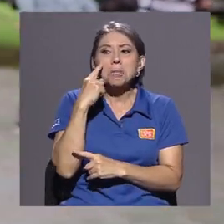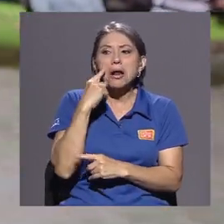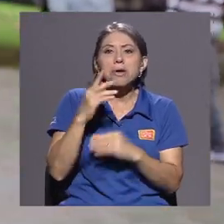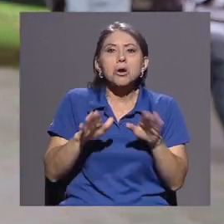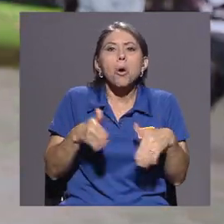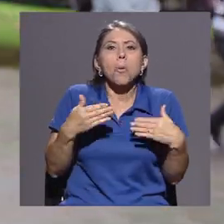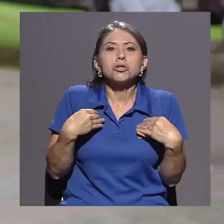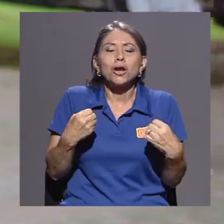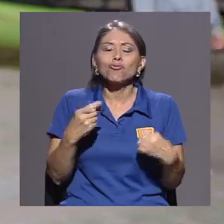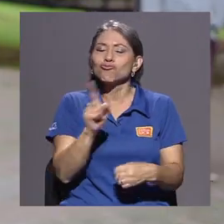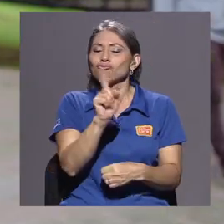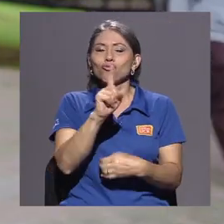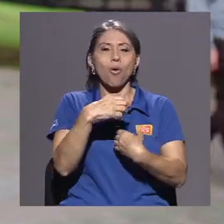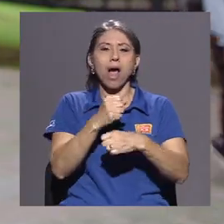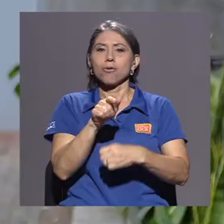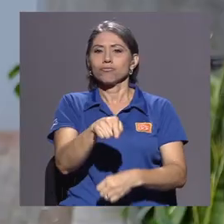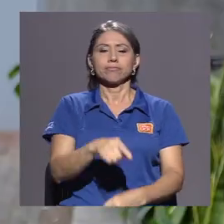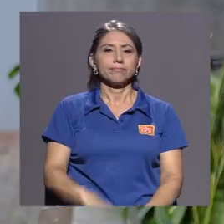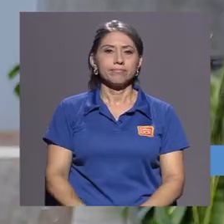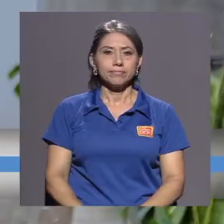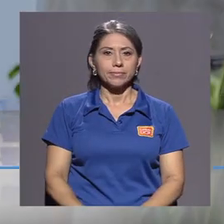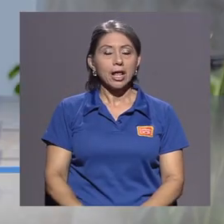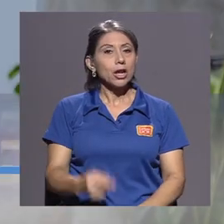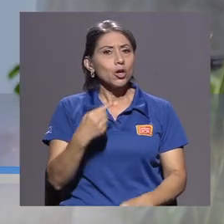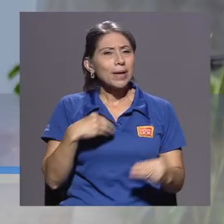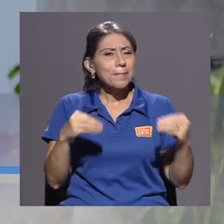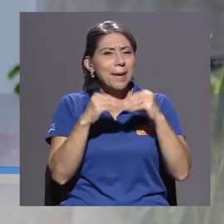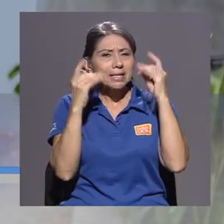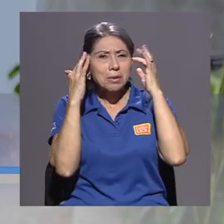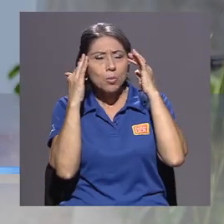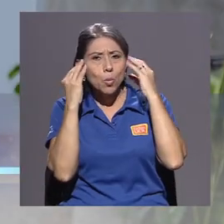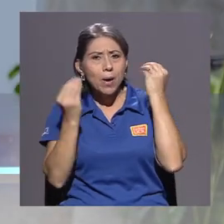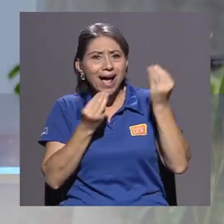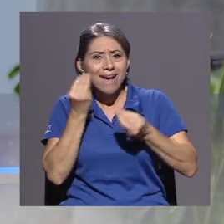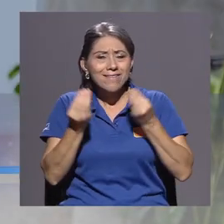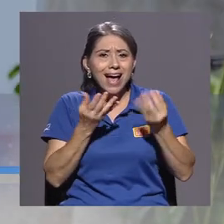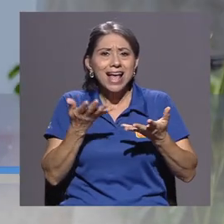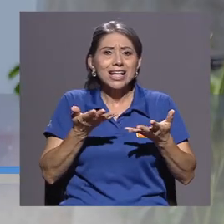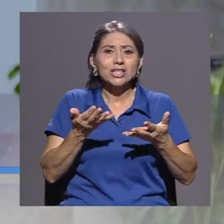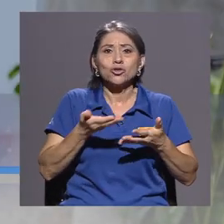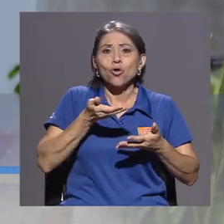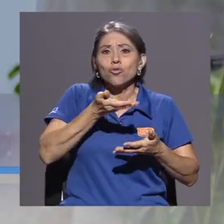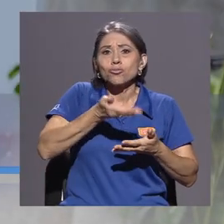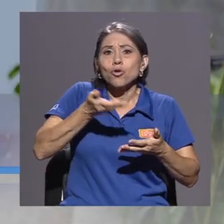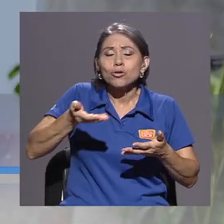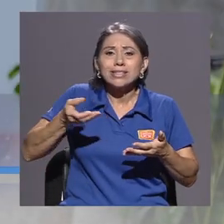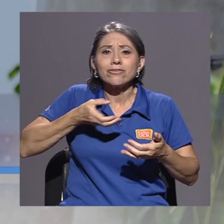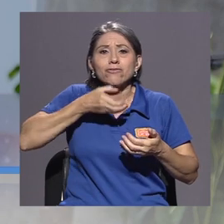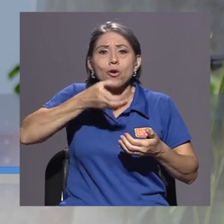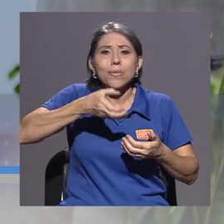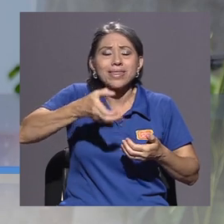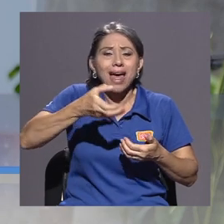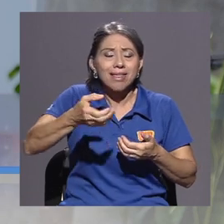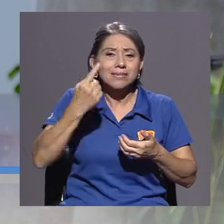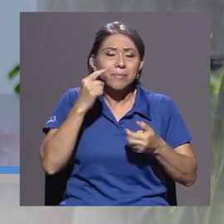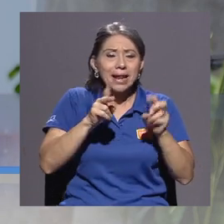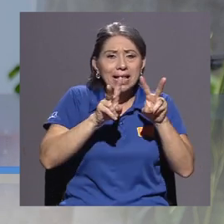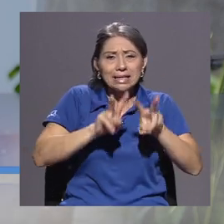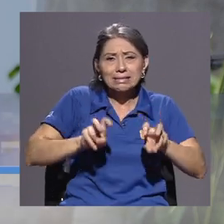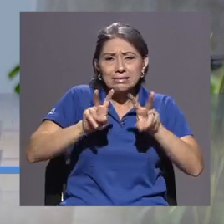No, no, no, no, no ejecuto ese tipo de cosas. Lo que más me preocupaba es como en edades recomendadas para los exámenes diferentes de diferentes